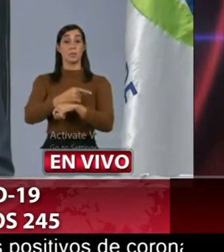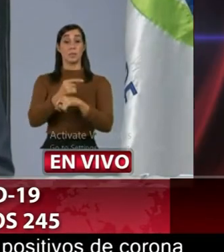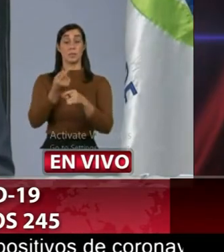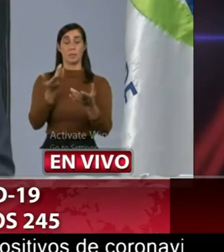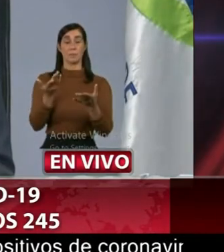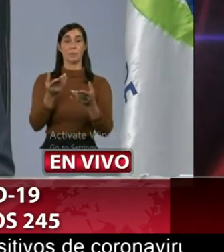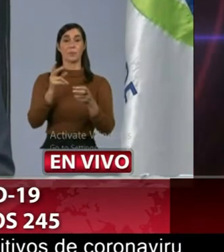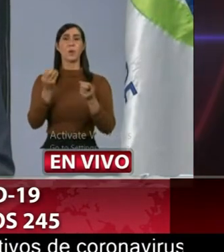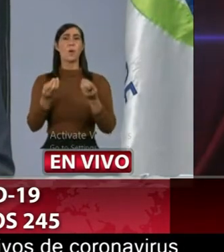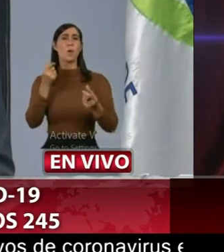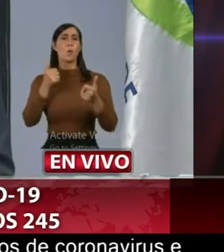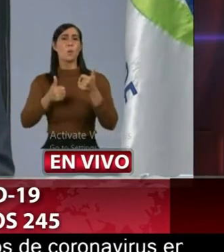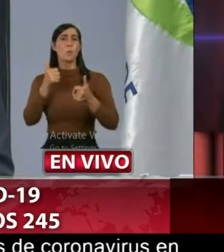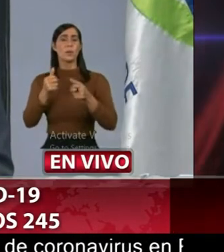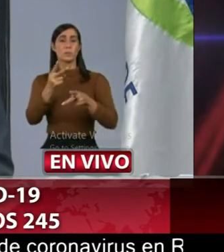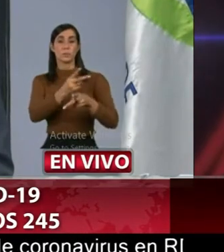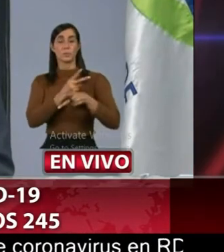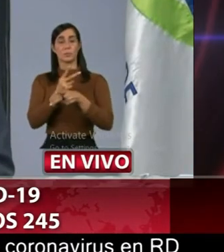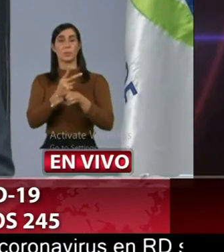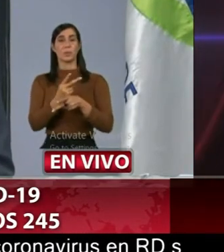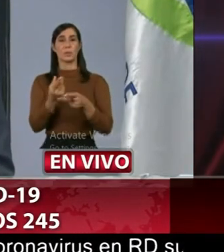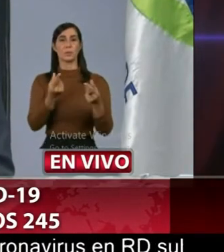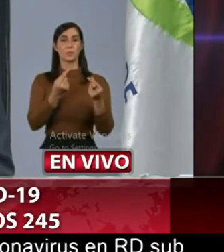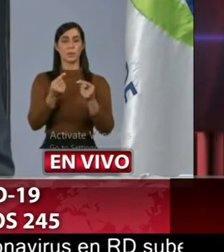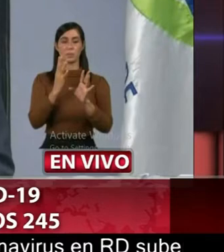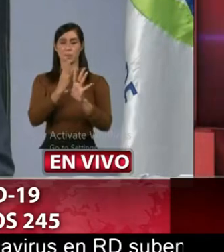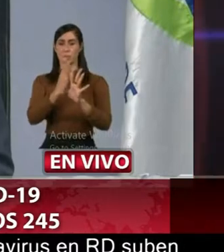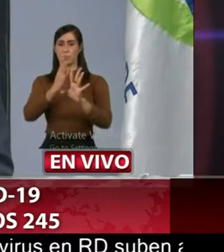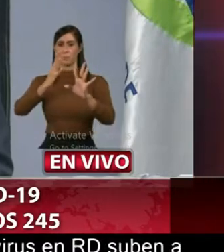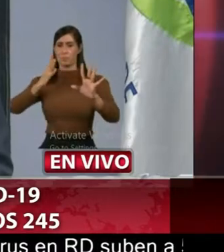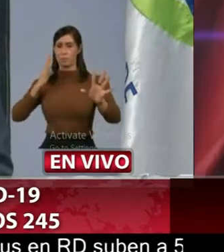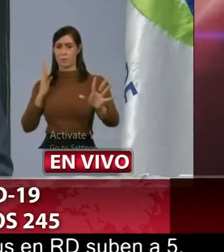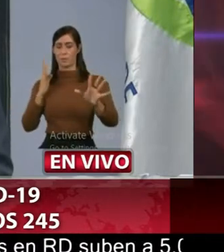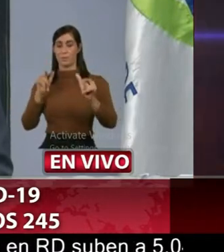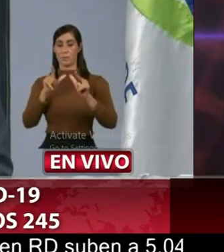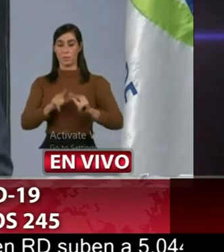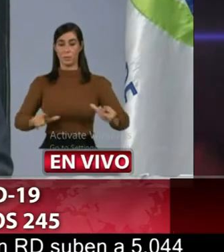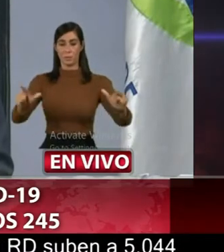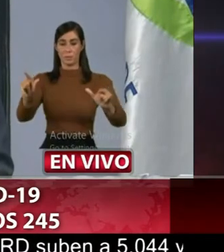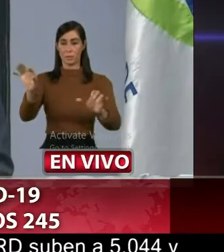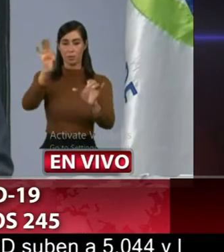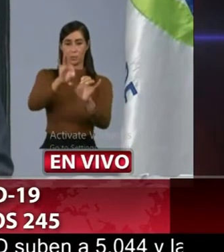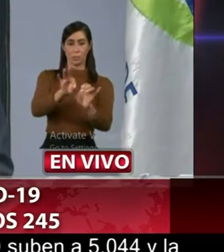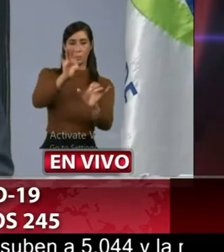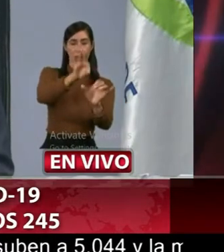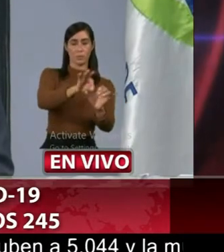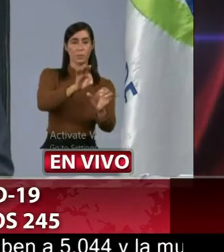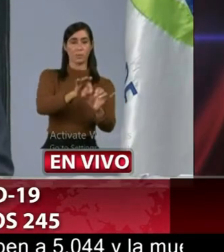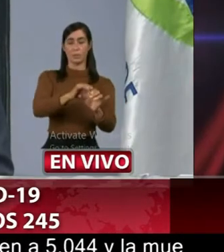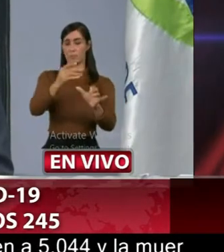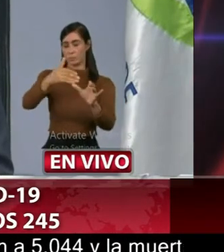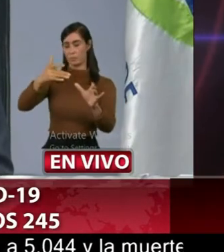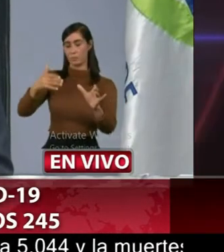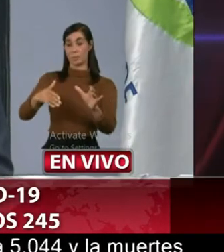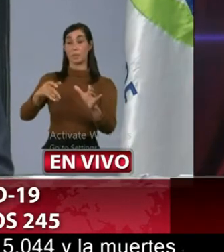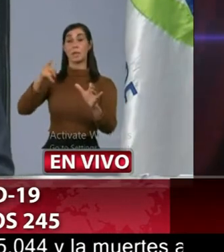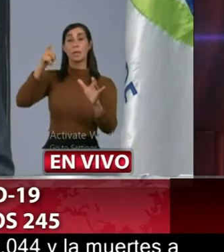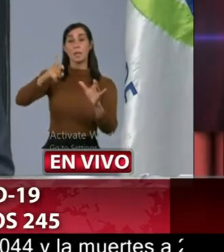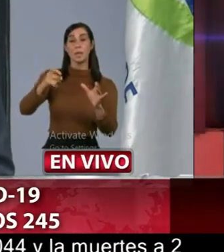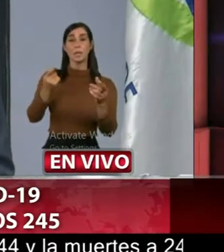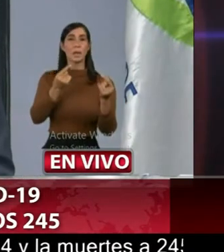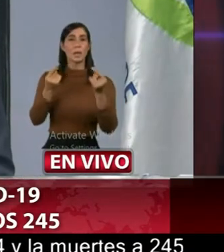instructivo sobre el comportamiento en las filas en los centros de votación etcétera que deben tener los